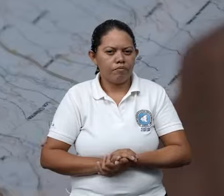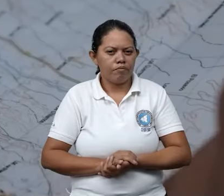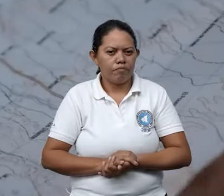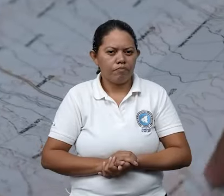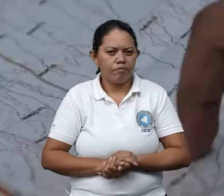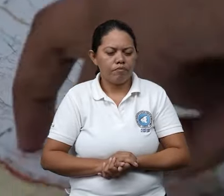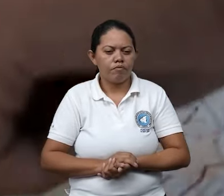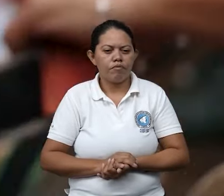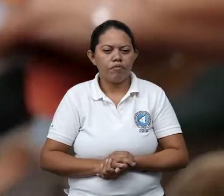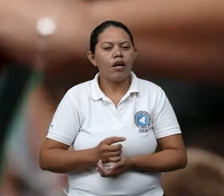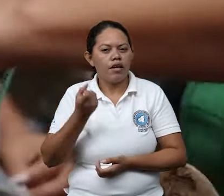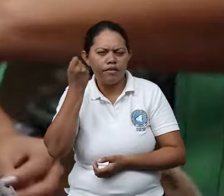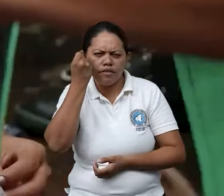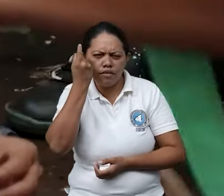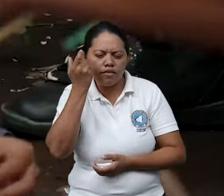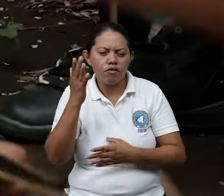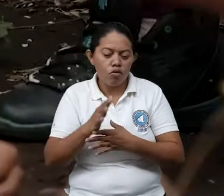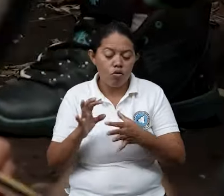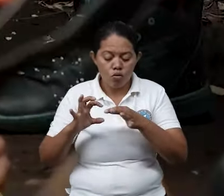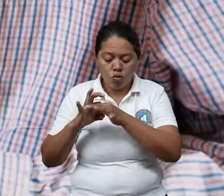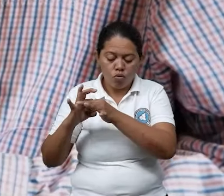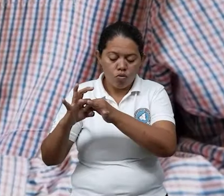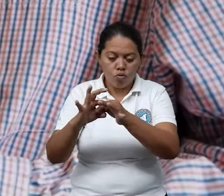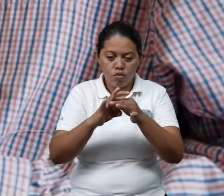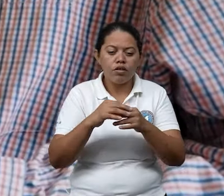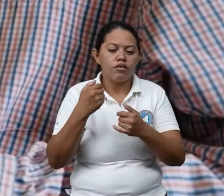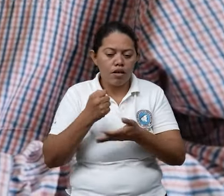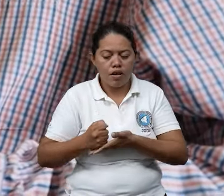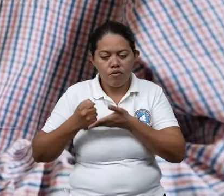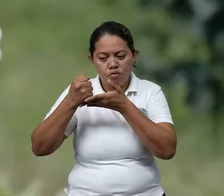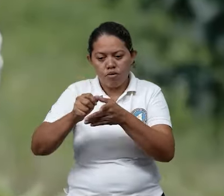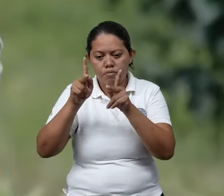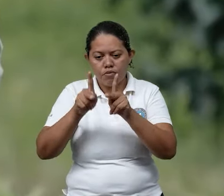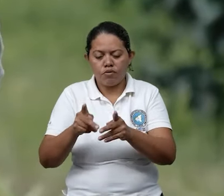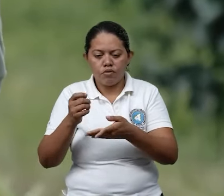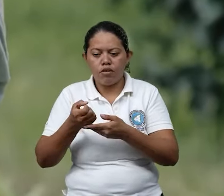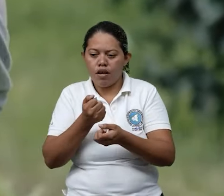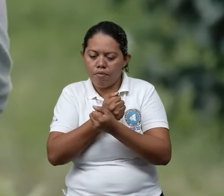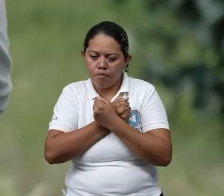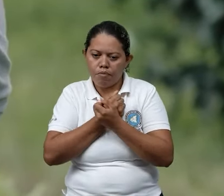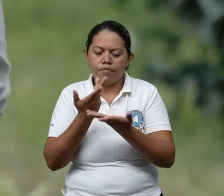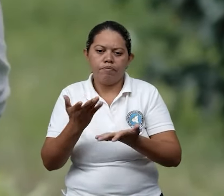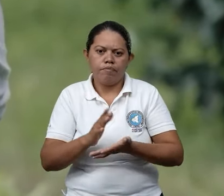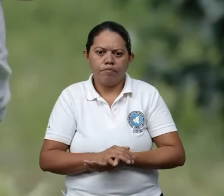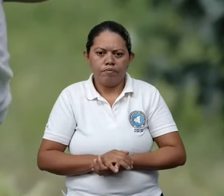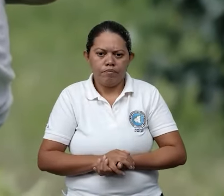a comprender que juntos podemos salvar la vida de quienes amamos